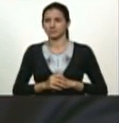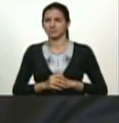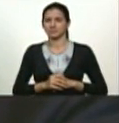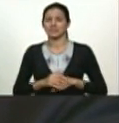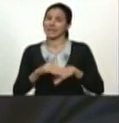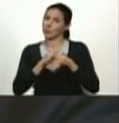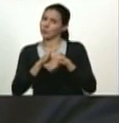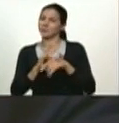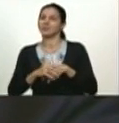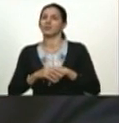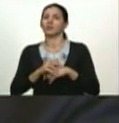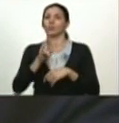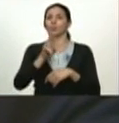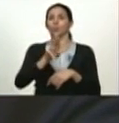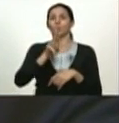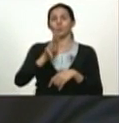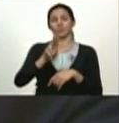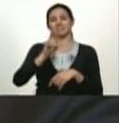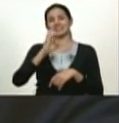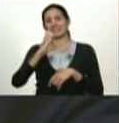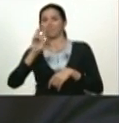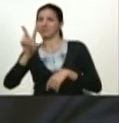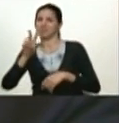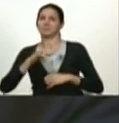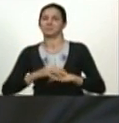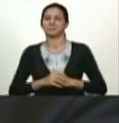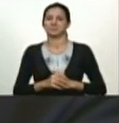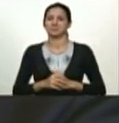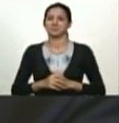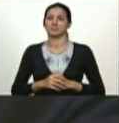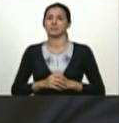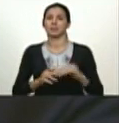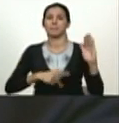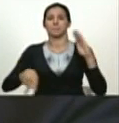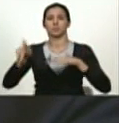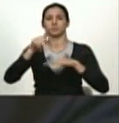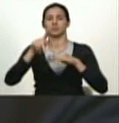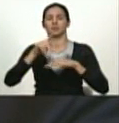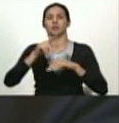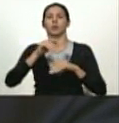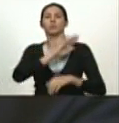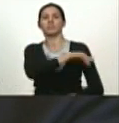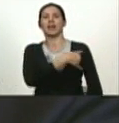en la UUCB posgrado en la universidad de Cambridge